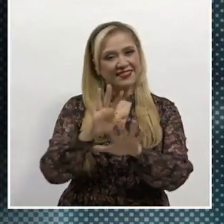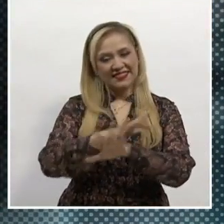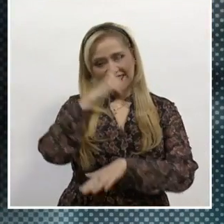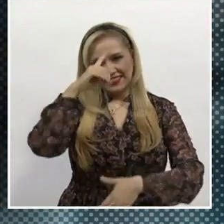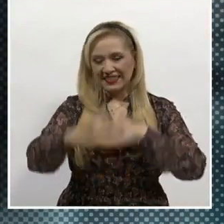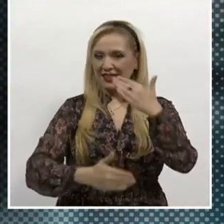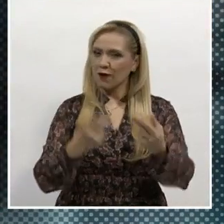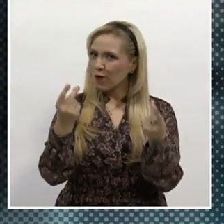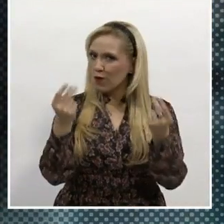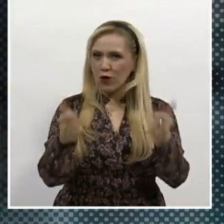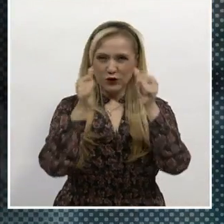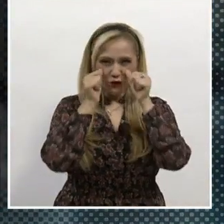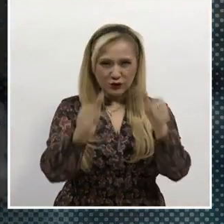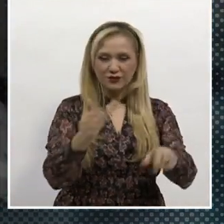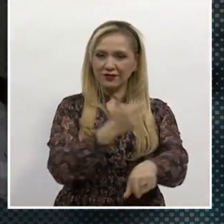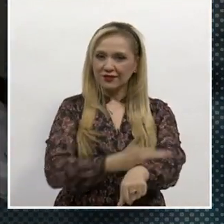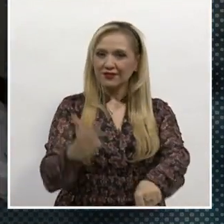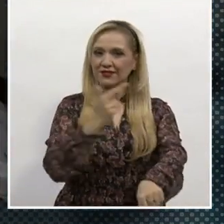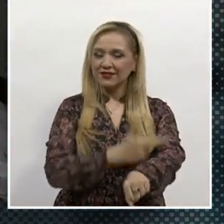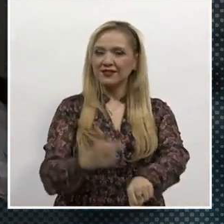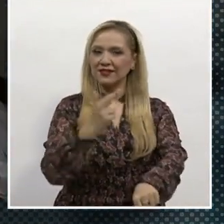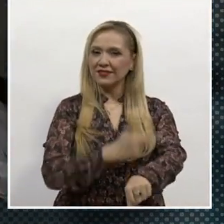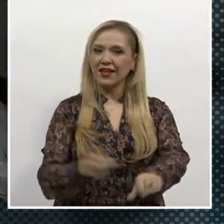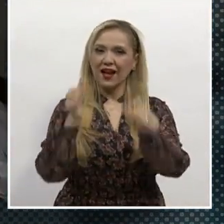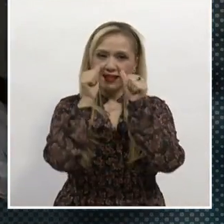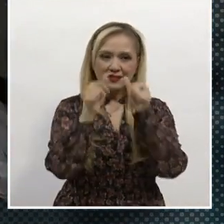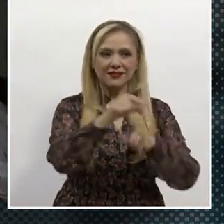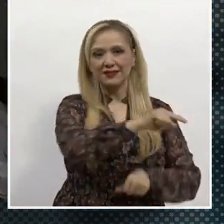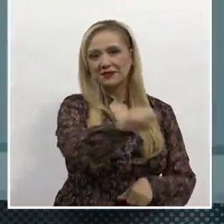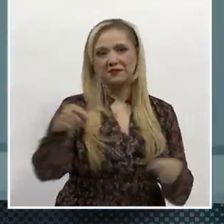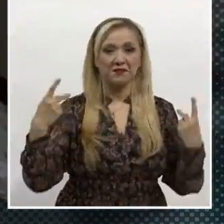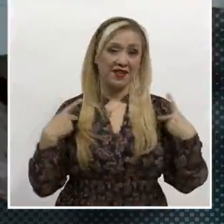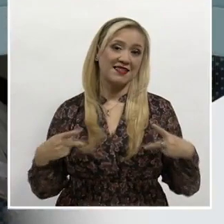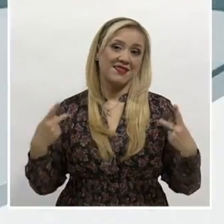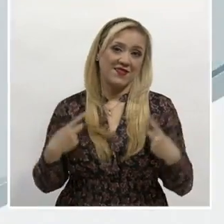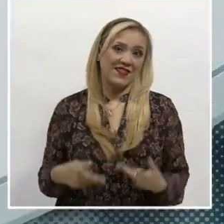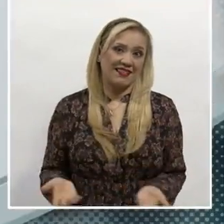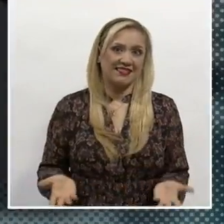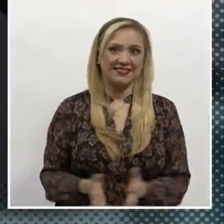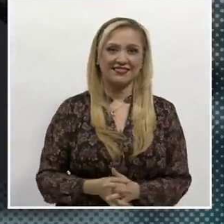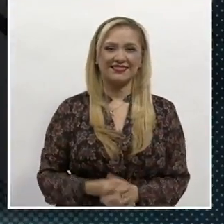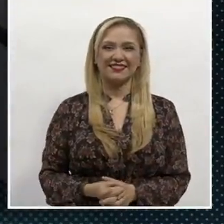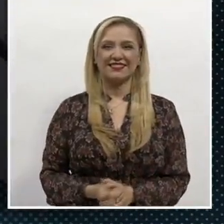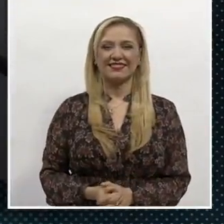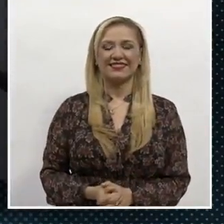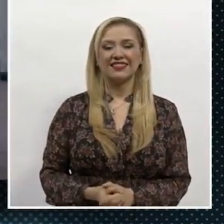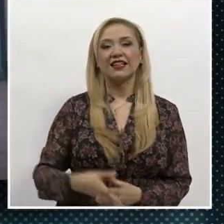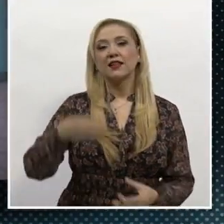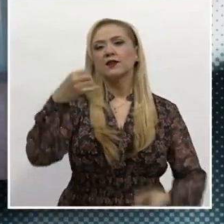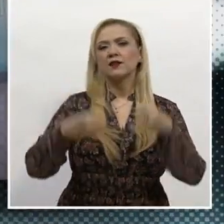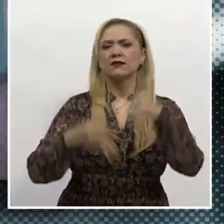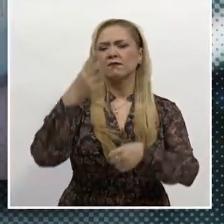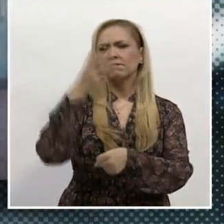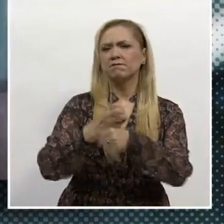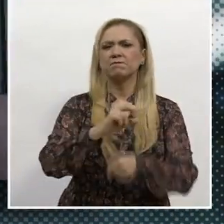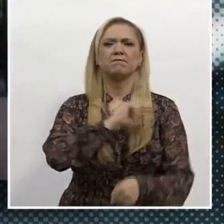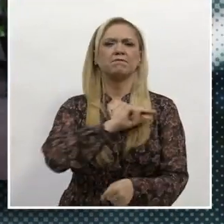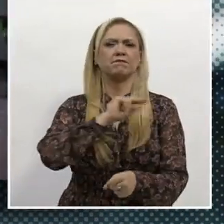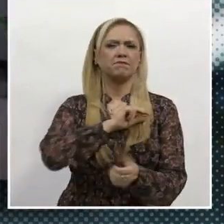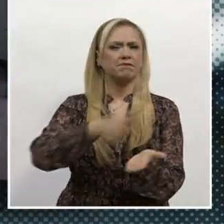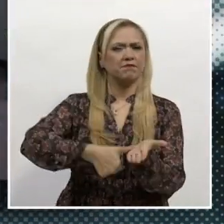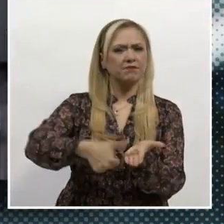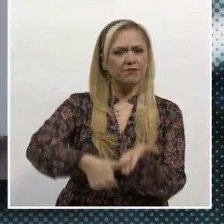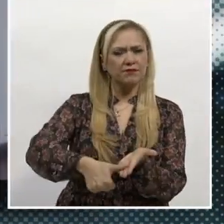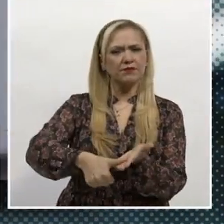justicia en línea y con ello mejorar la atención a los justiciables. El Juzgado Tercero Civil de Primera